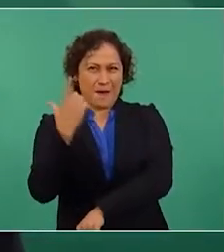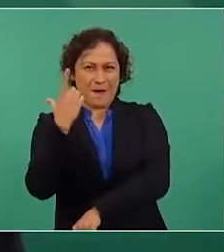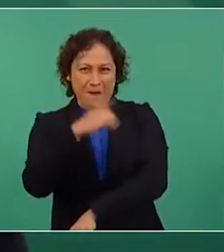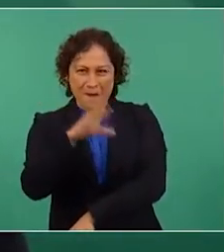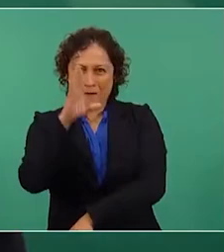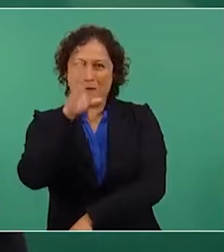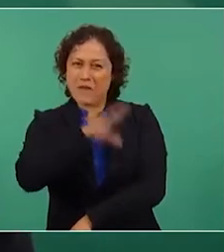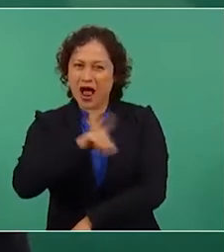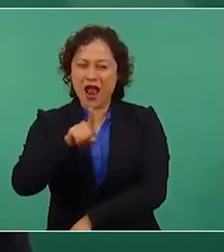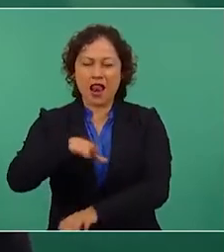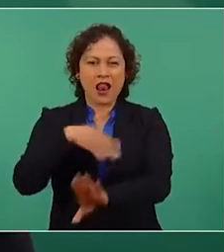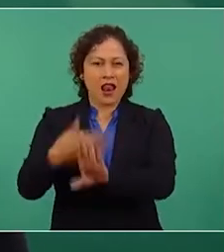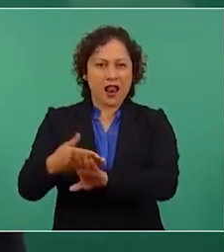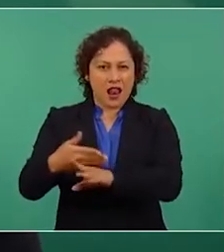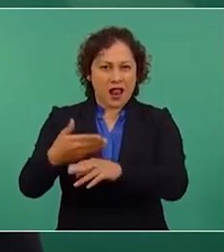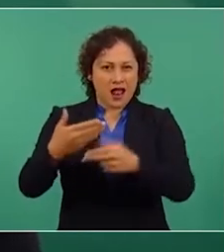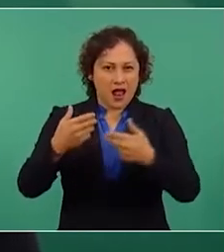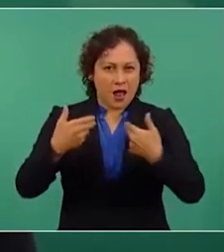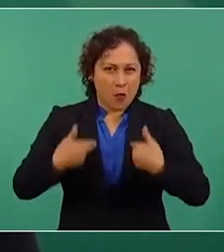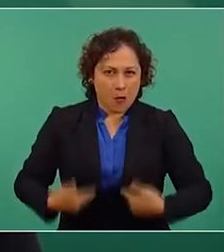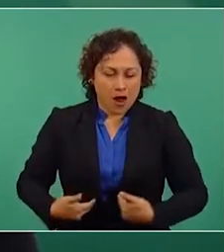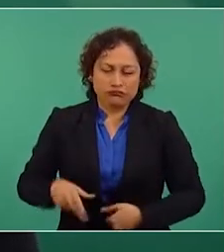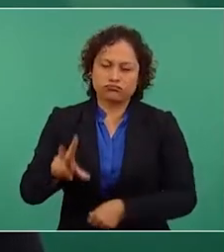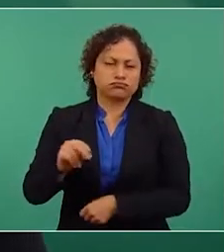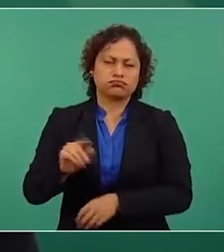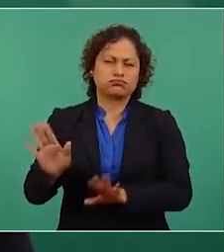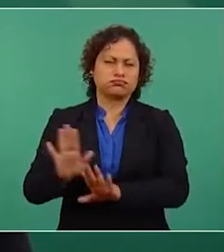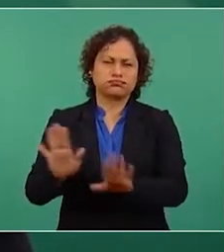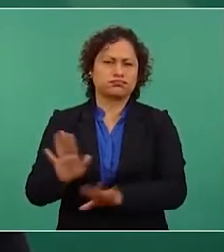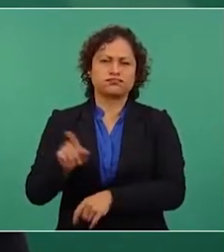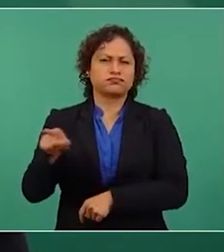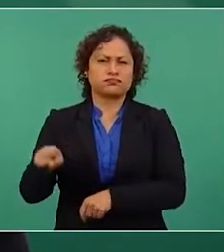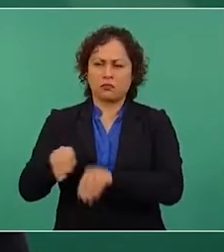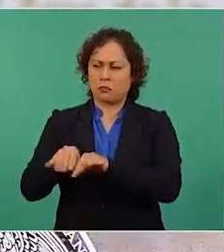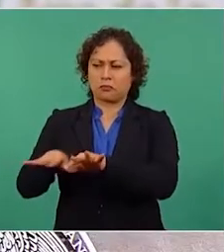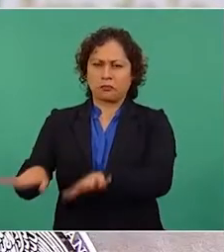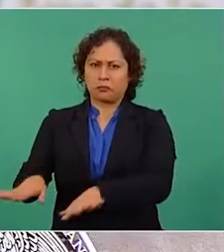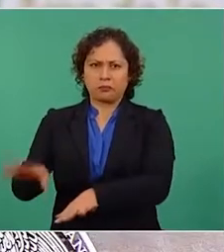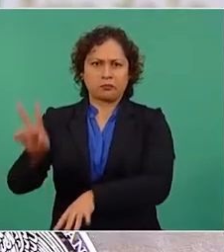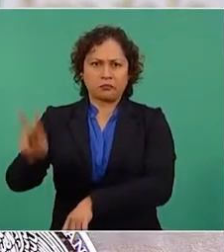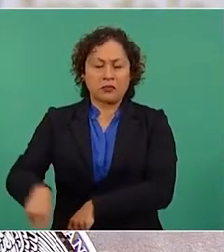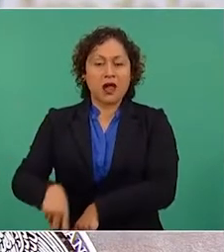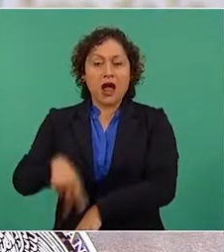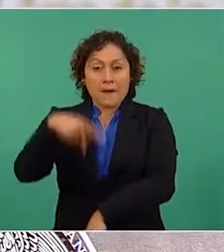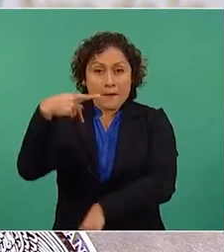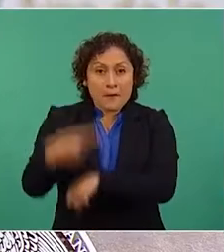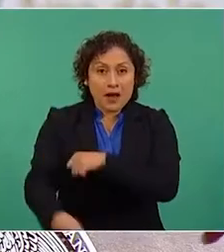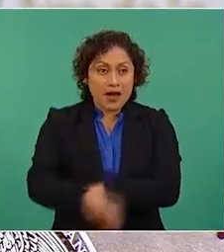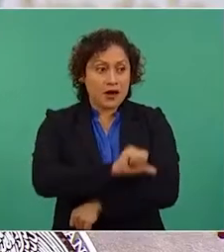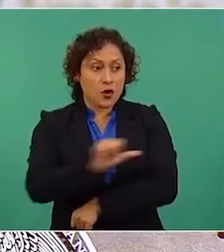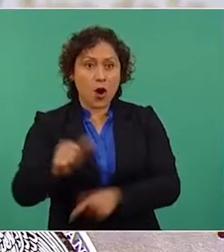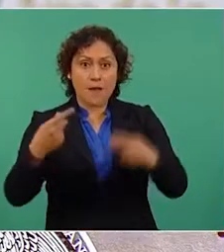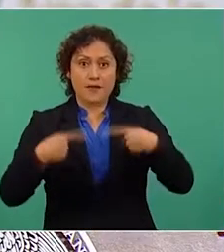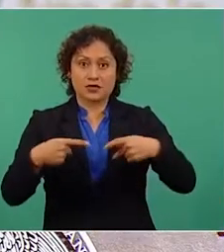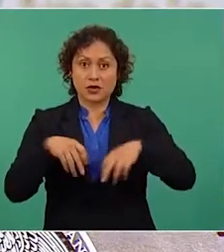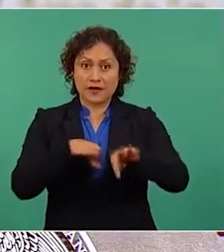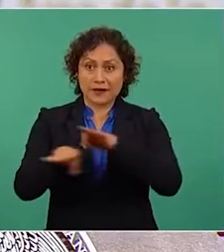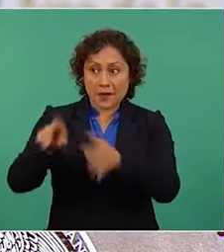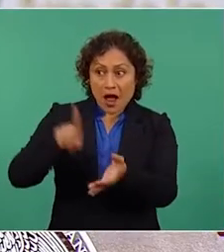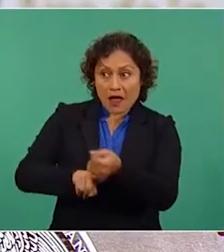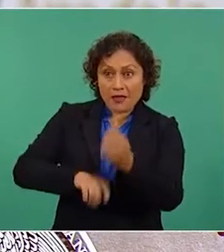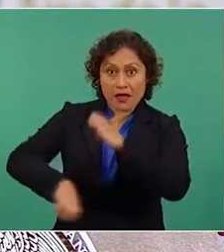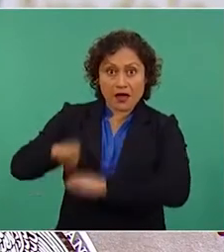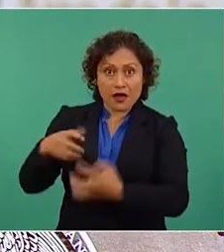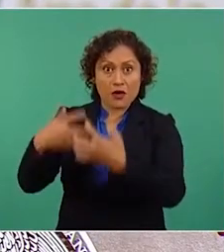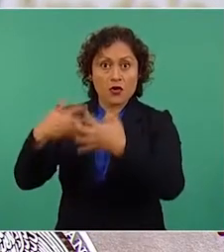anónimas, y nunca hubo riesgo, alguno ni para los trabajadores de la planta ni para la